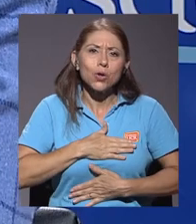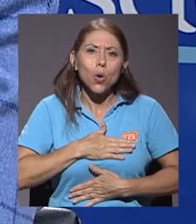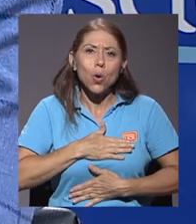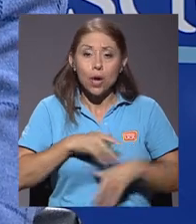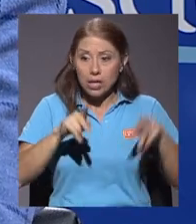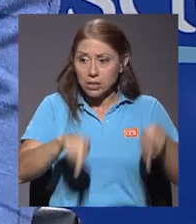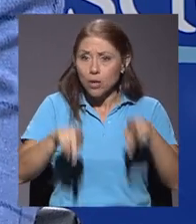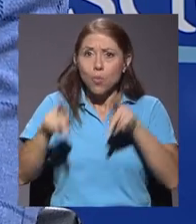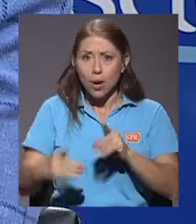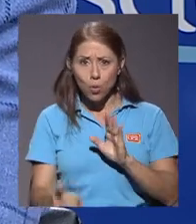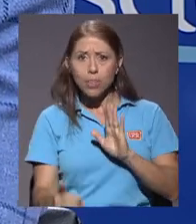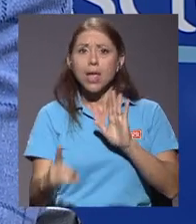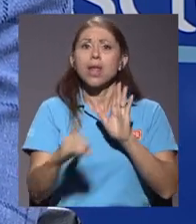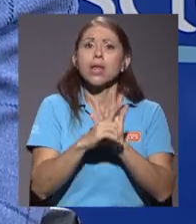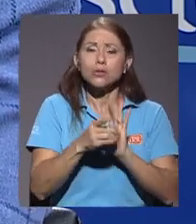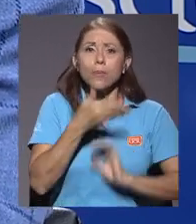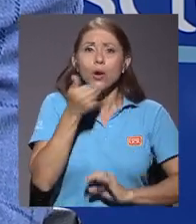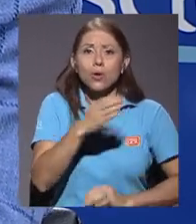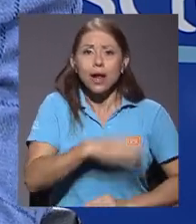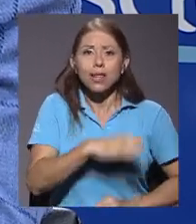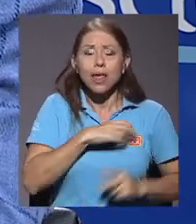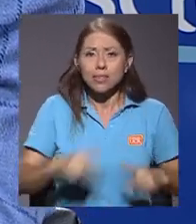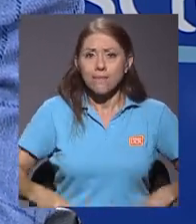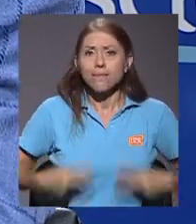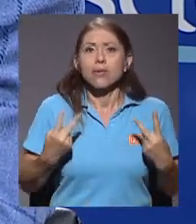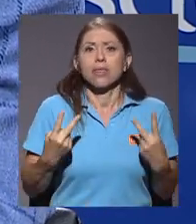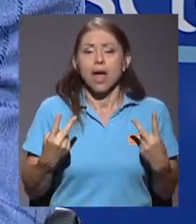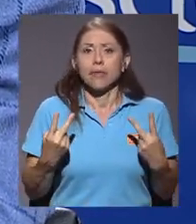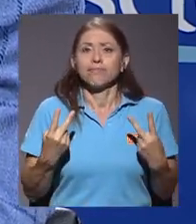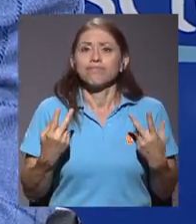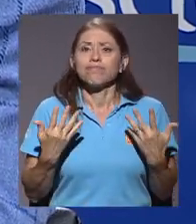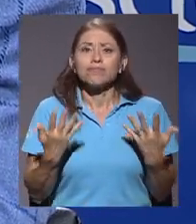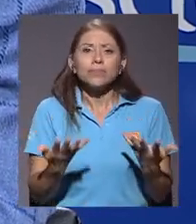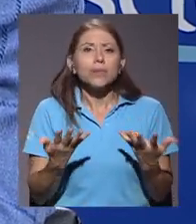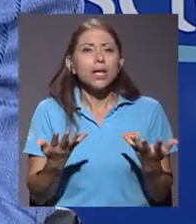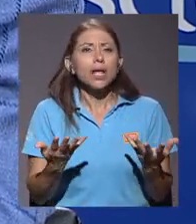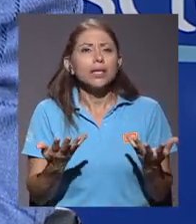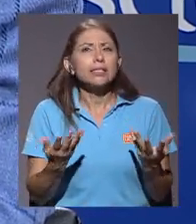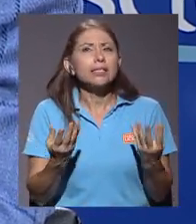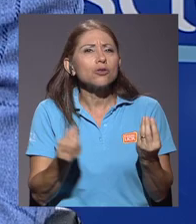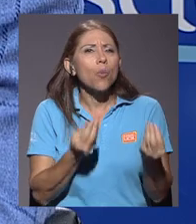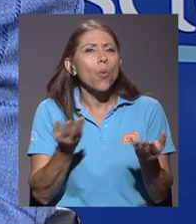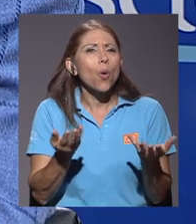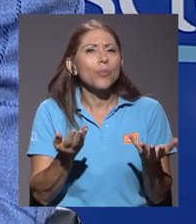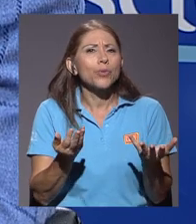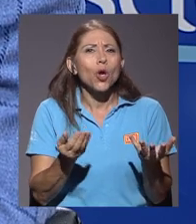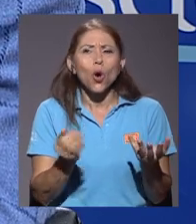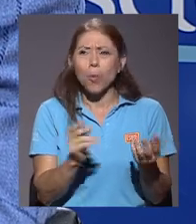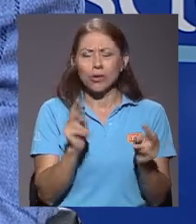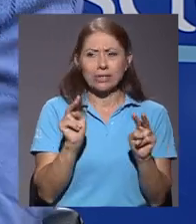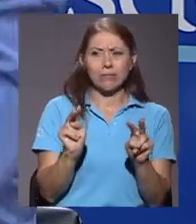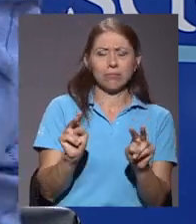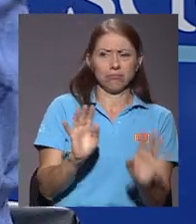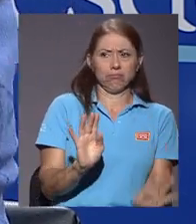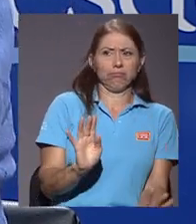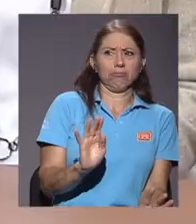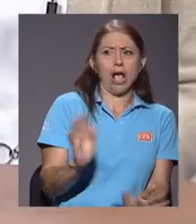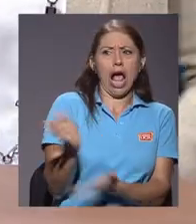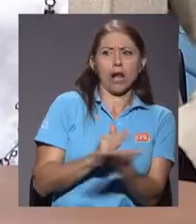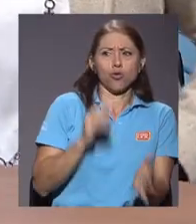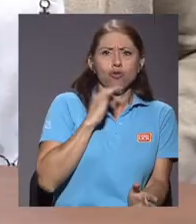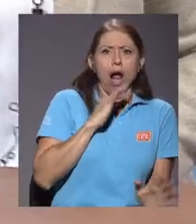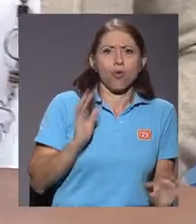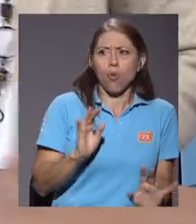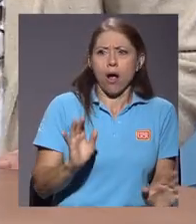el ser humano tiene a buscar una mejor calidad de vida, se le ha traído como a convertir en un bicho raro,